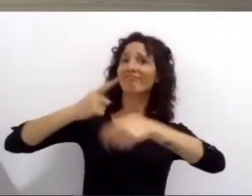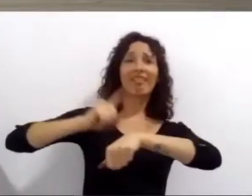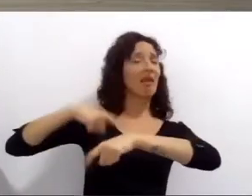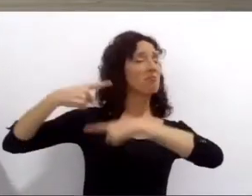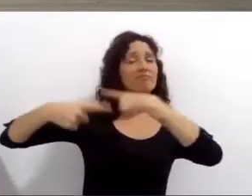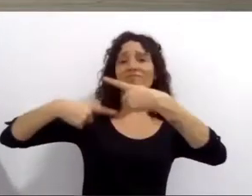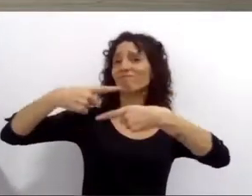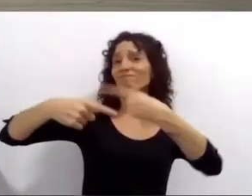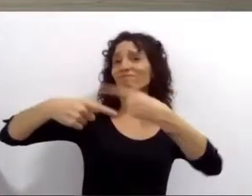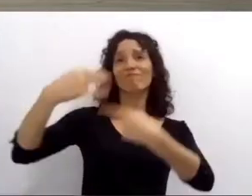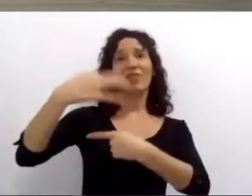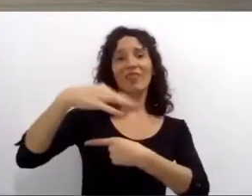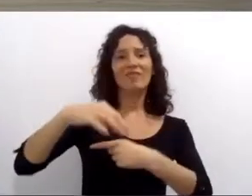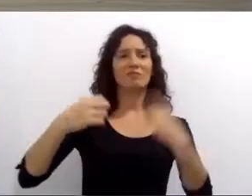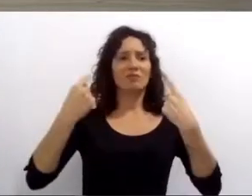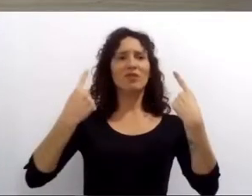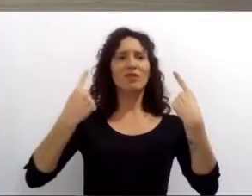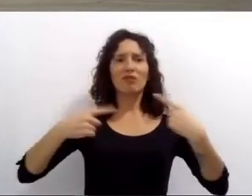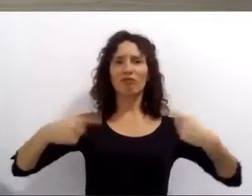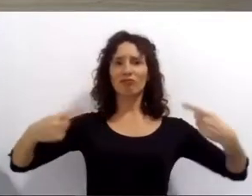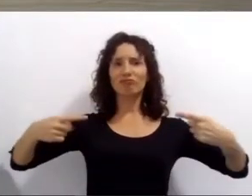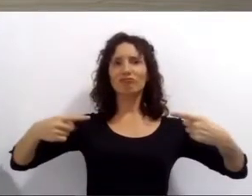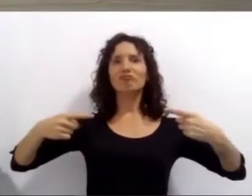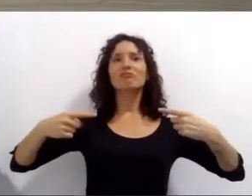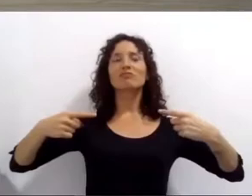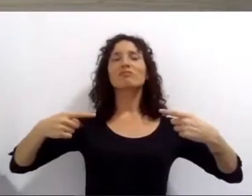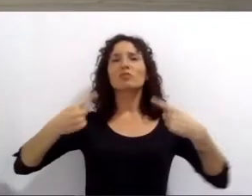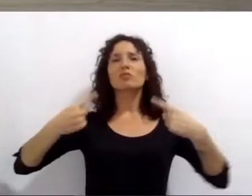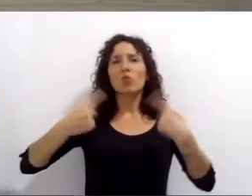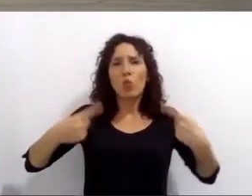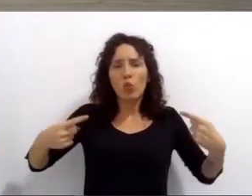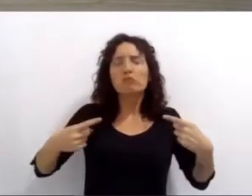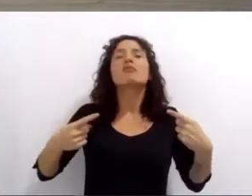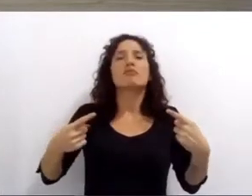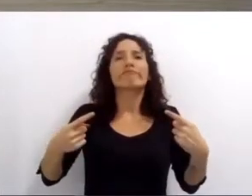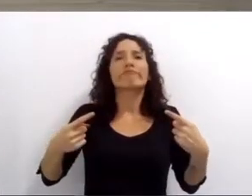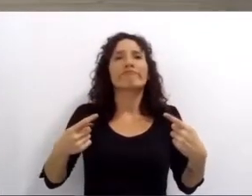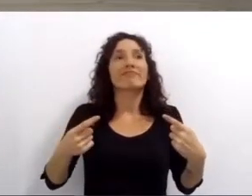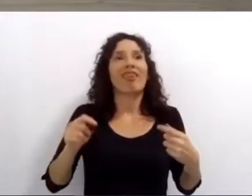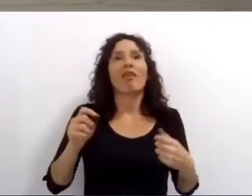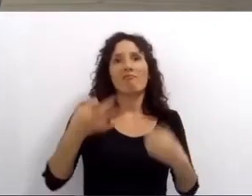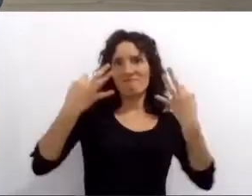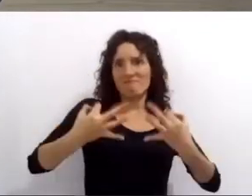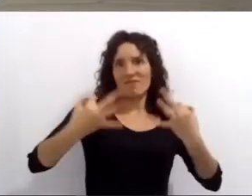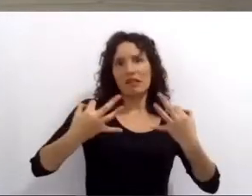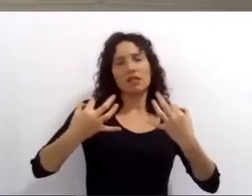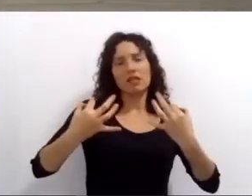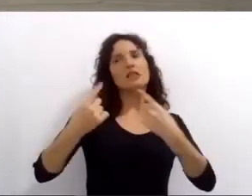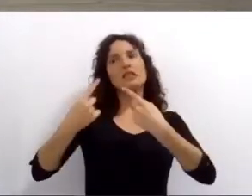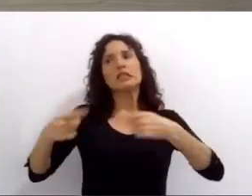cotidianos y un sinnúmero de problemas por resolver, algunos de ellos muy graves.